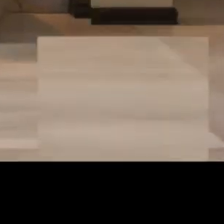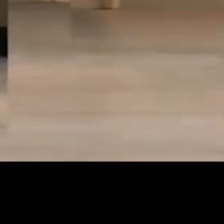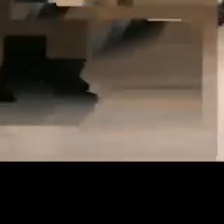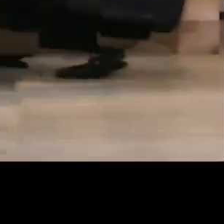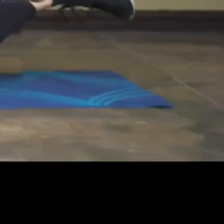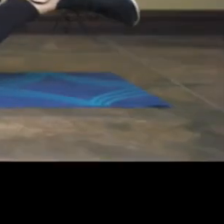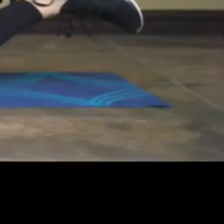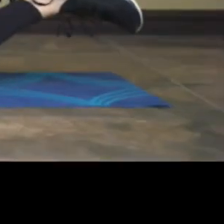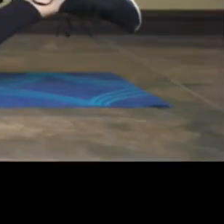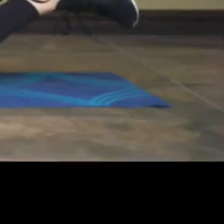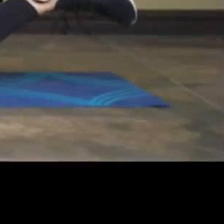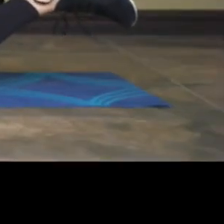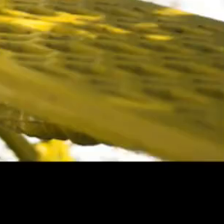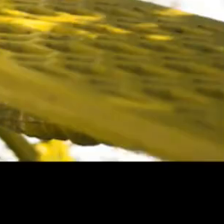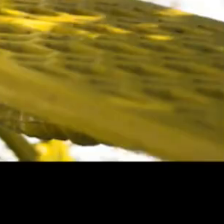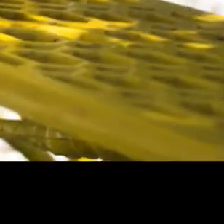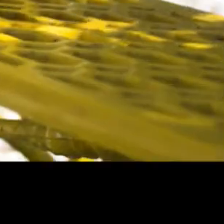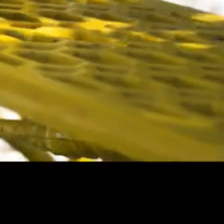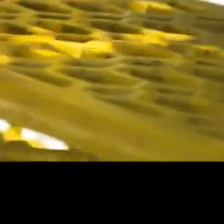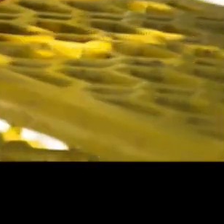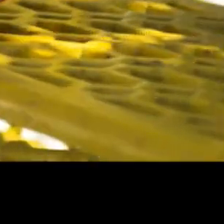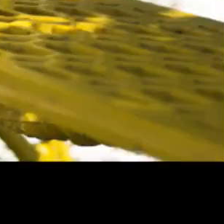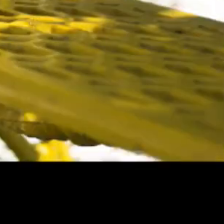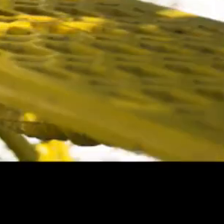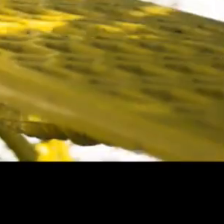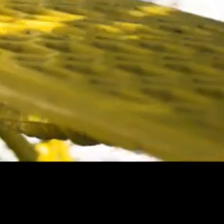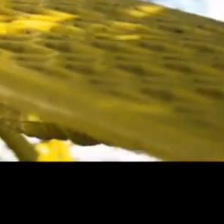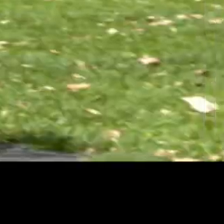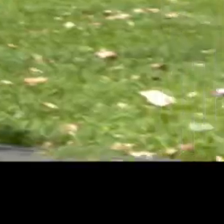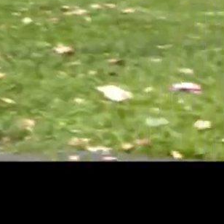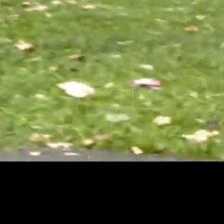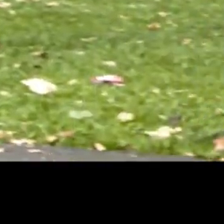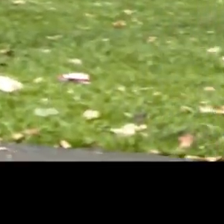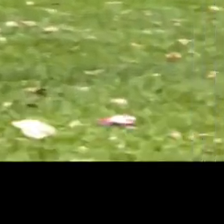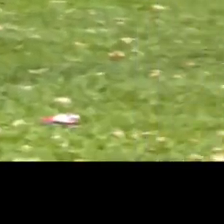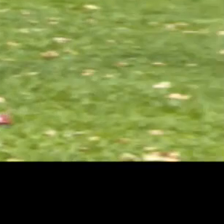la clave está en el movimiento póngase a caminar